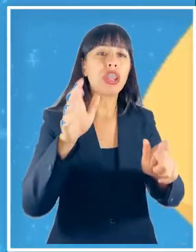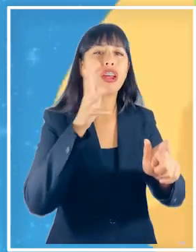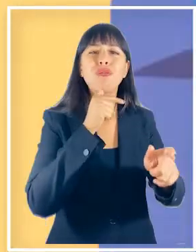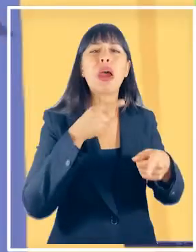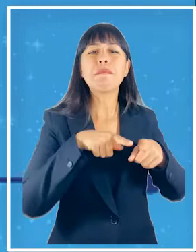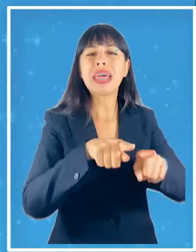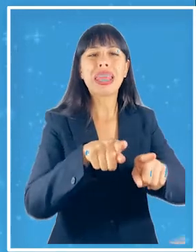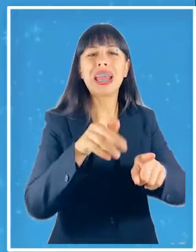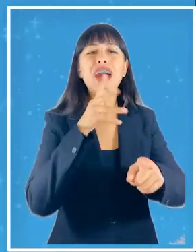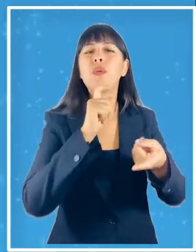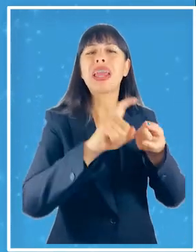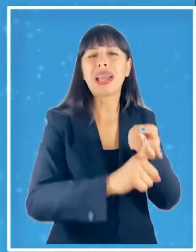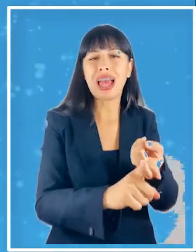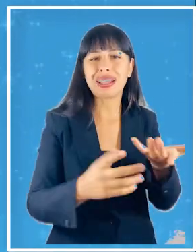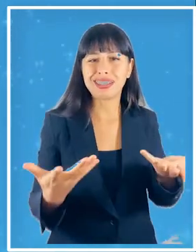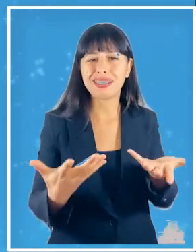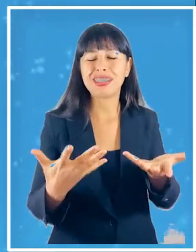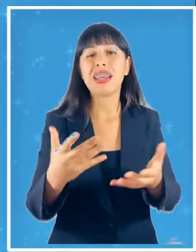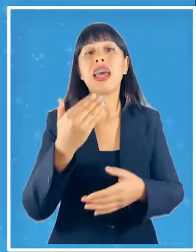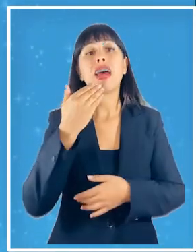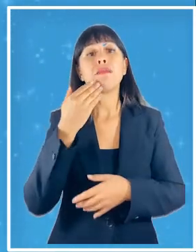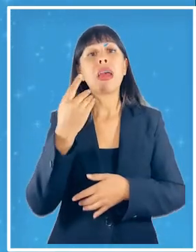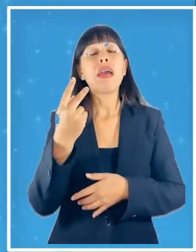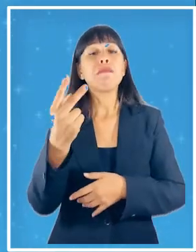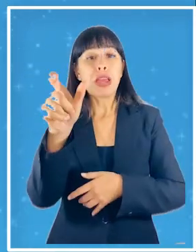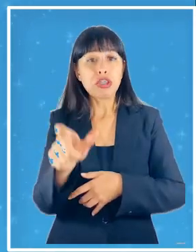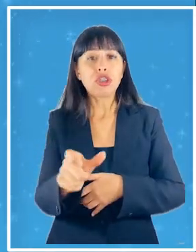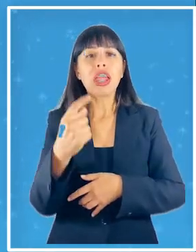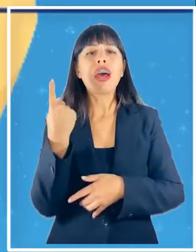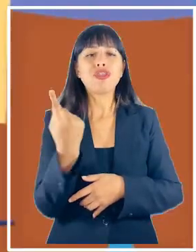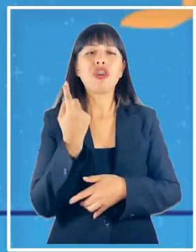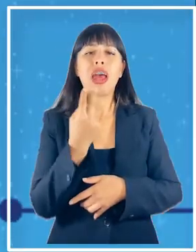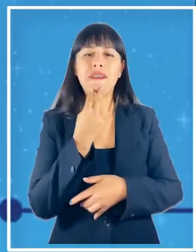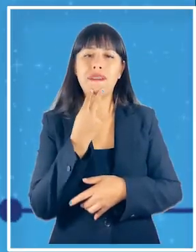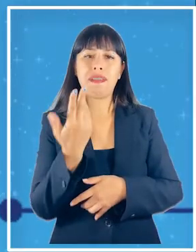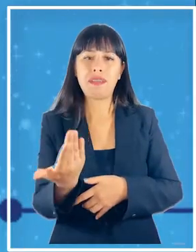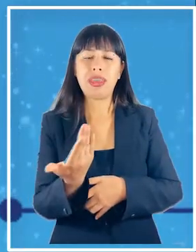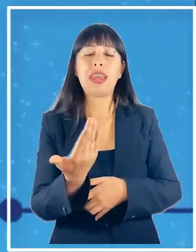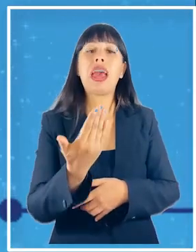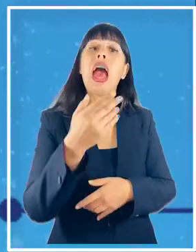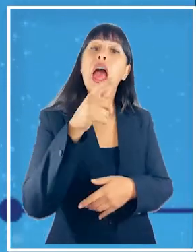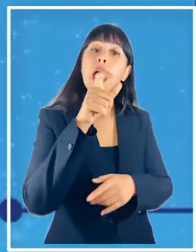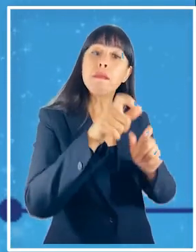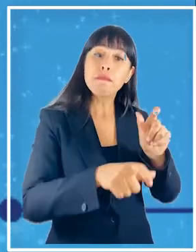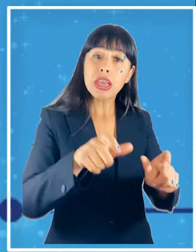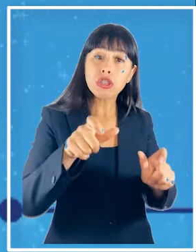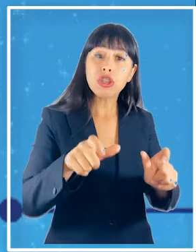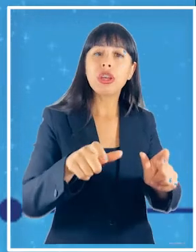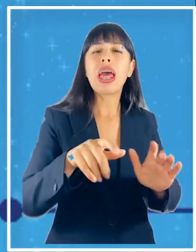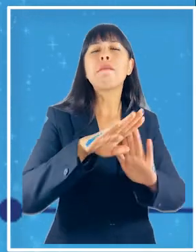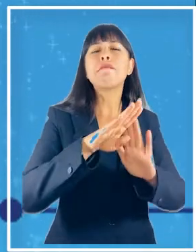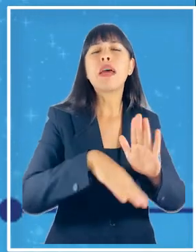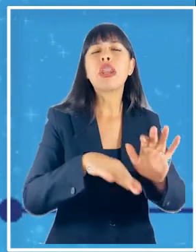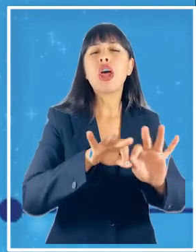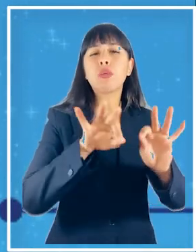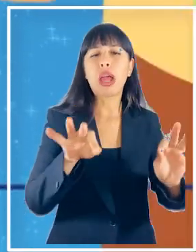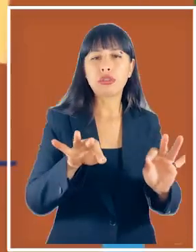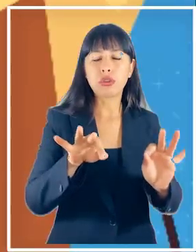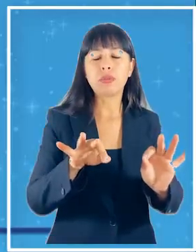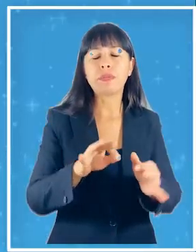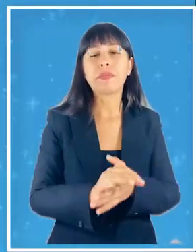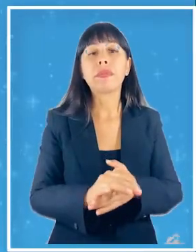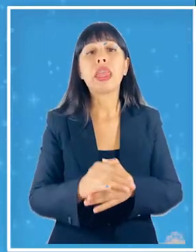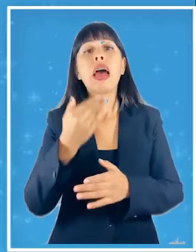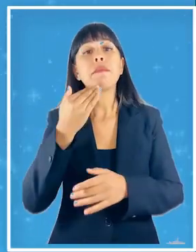pareja o confidente las personas que efectivamente viven solas las personas que tienen menos nivel educacional